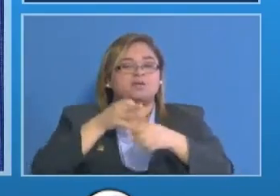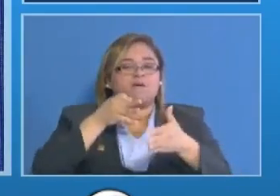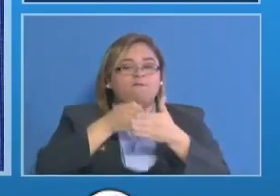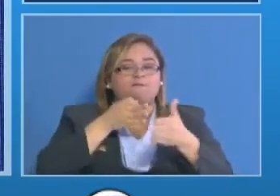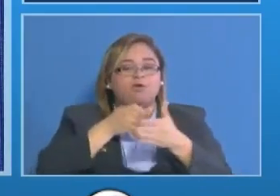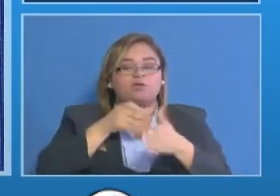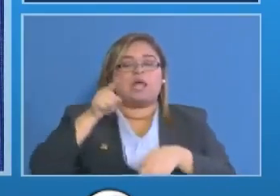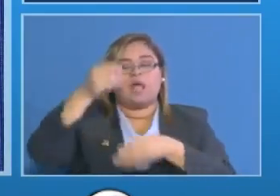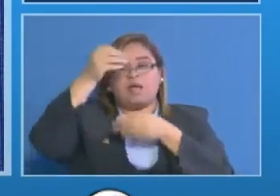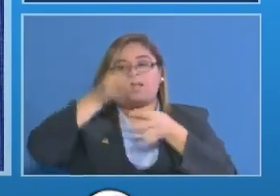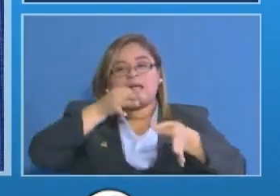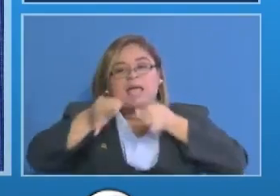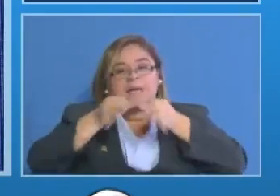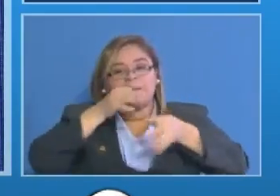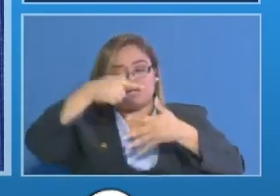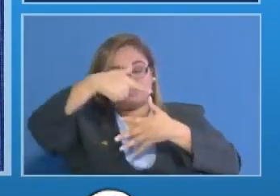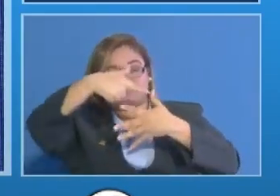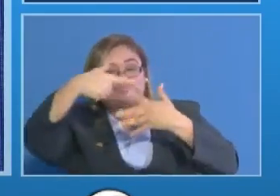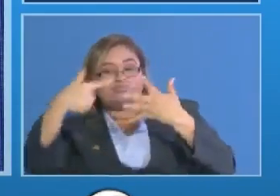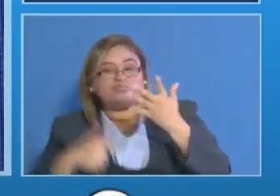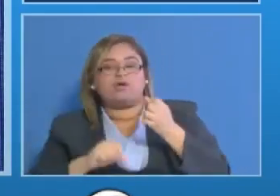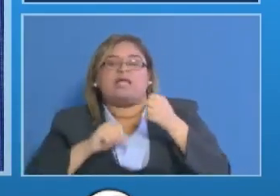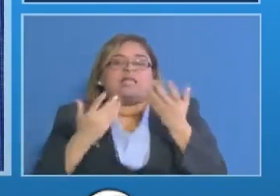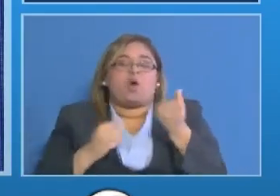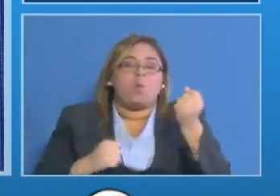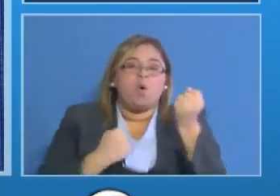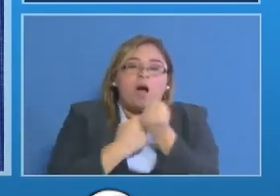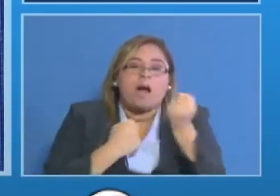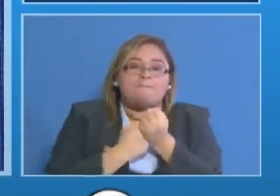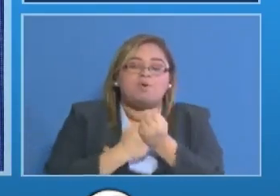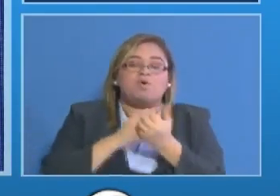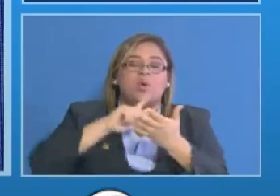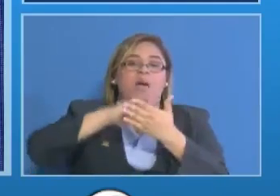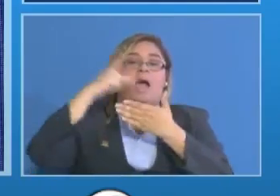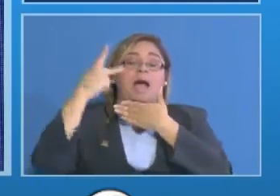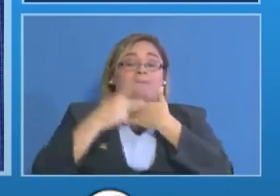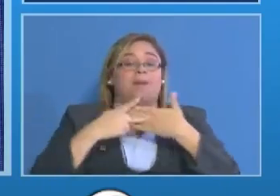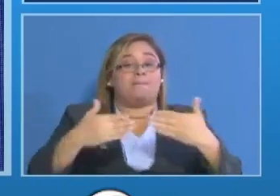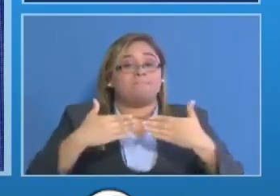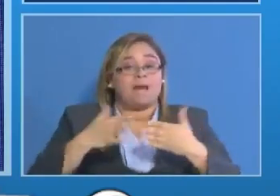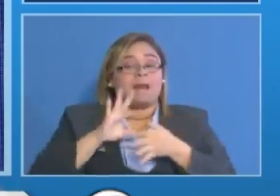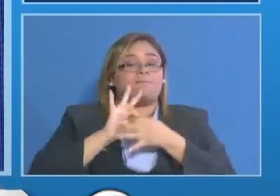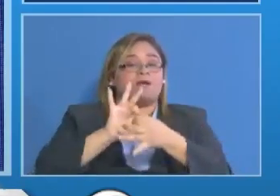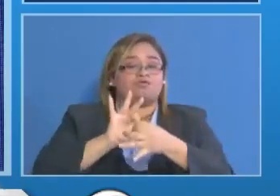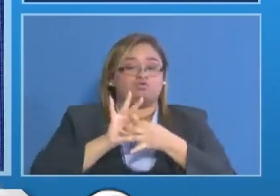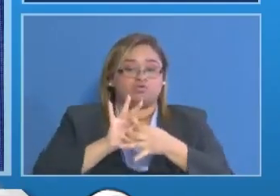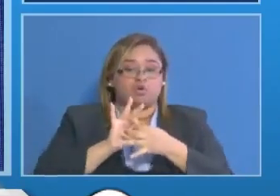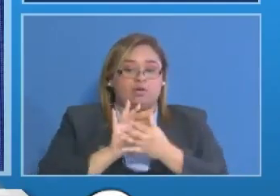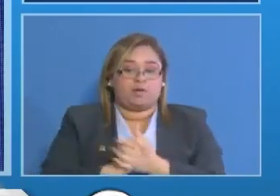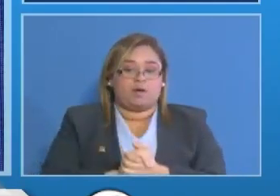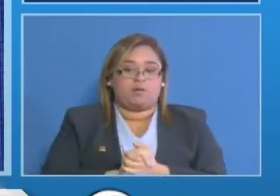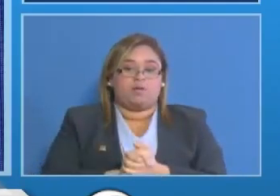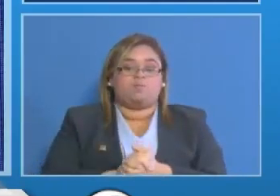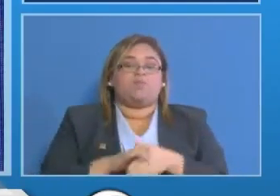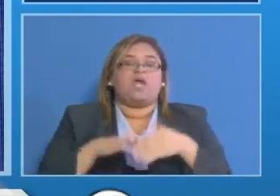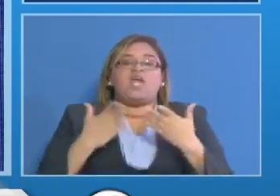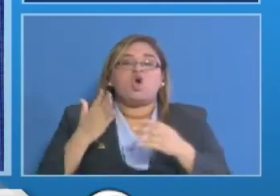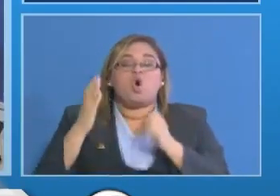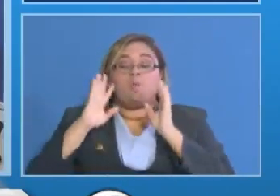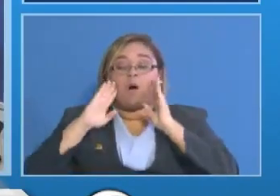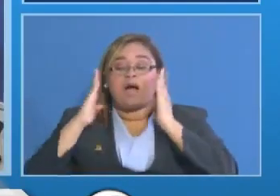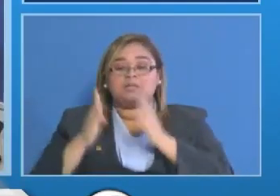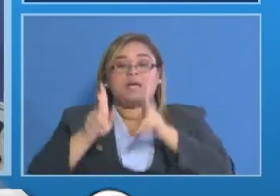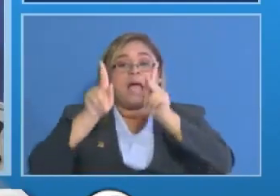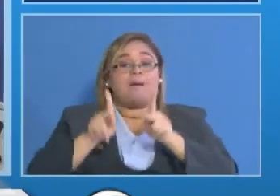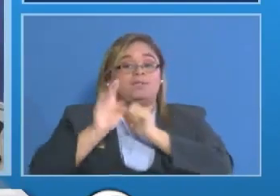detallada de lo que son el apoyo al plan Panamá Solidario y las acciones que se tiene con los inmigrantes que están en el